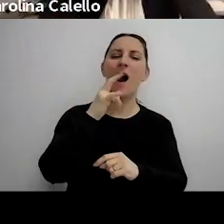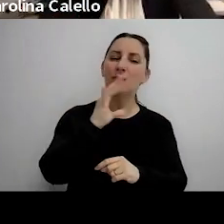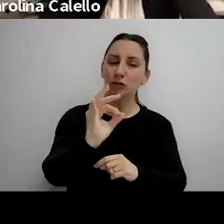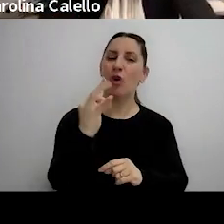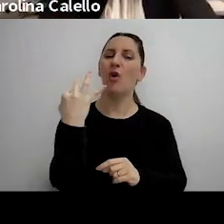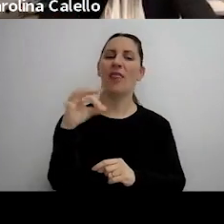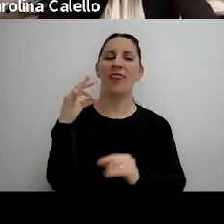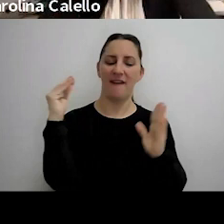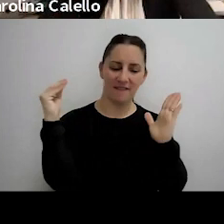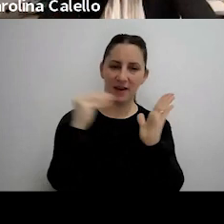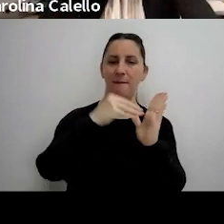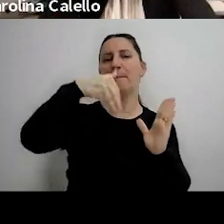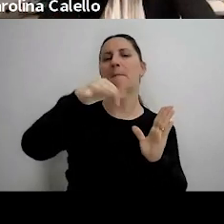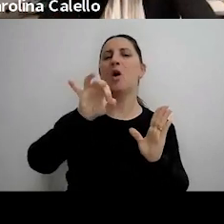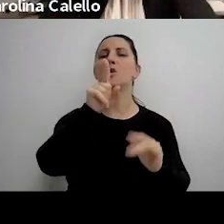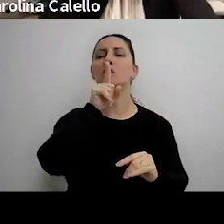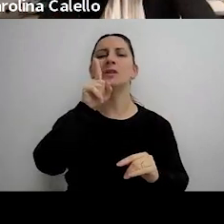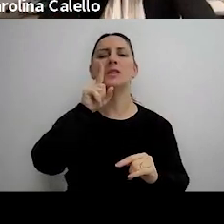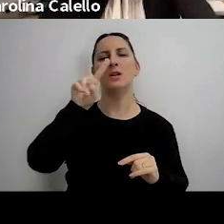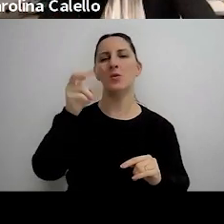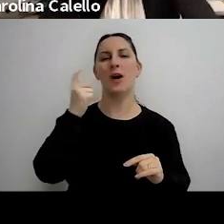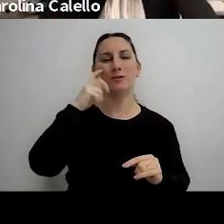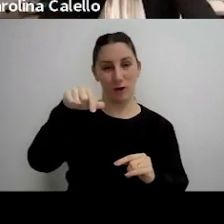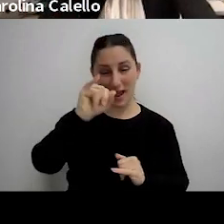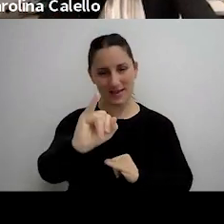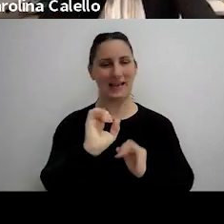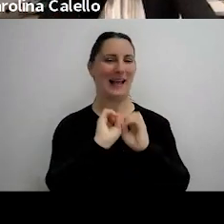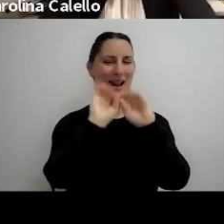existir la motivación pero ahí está expresamente mencionado